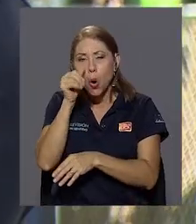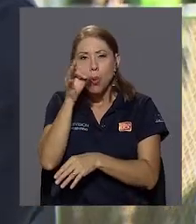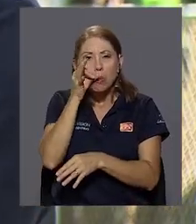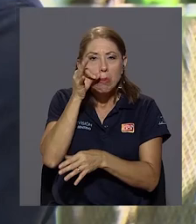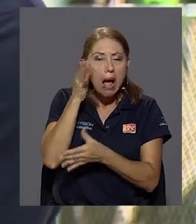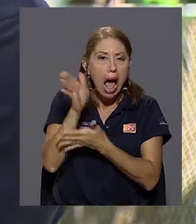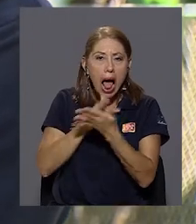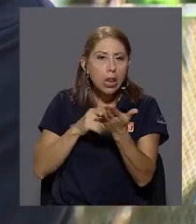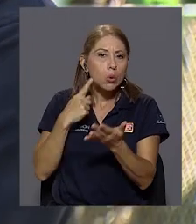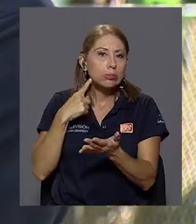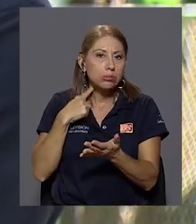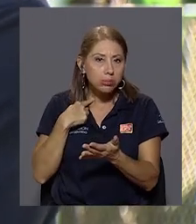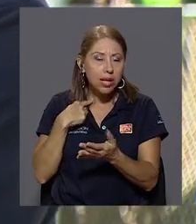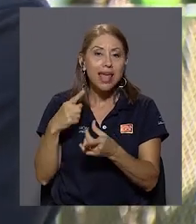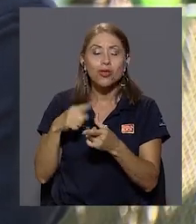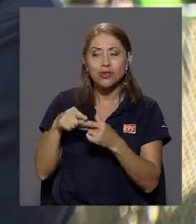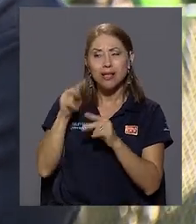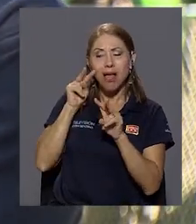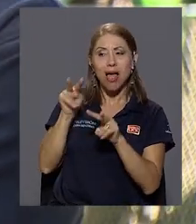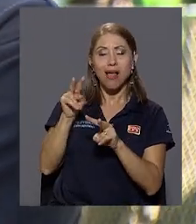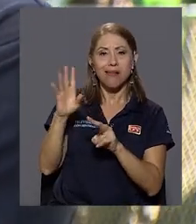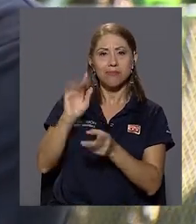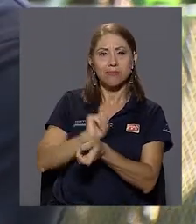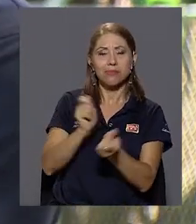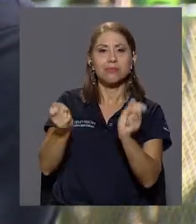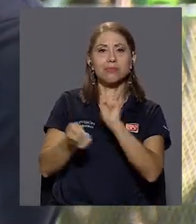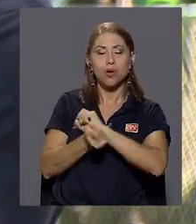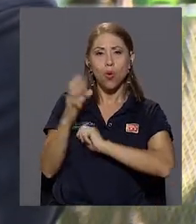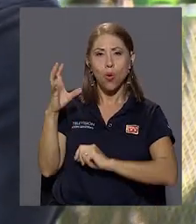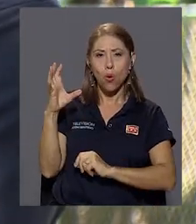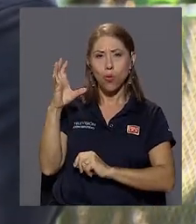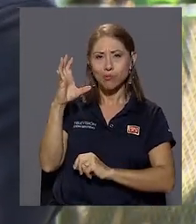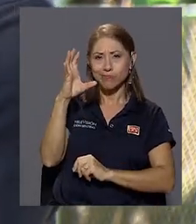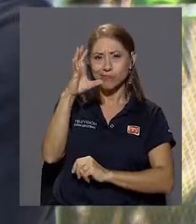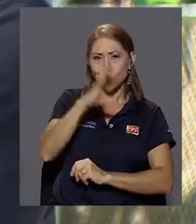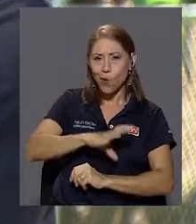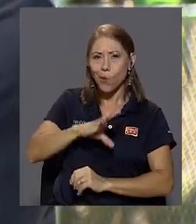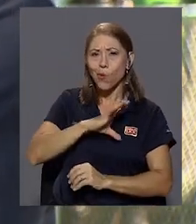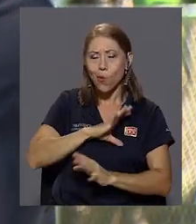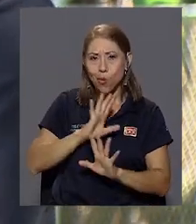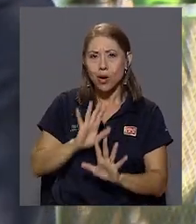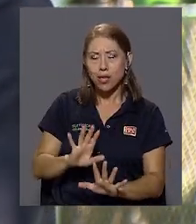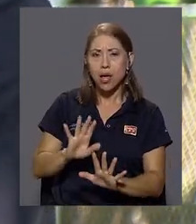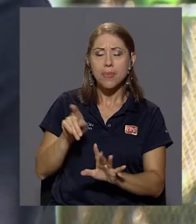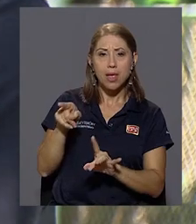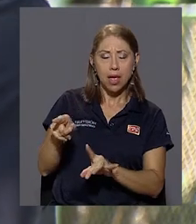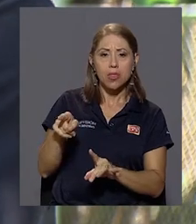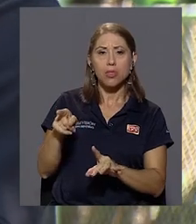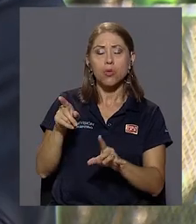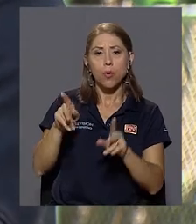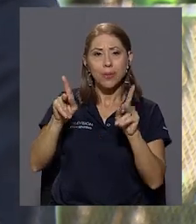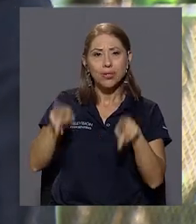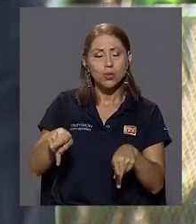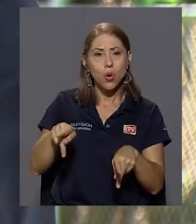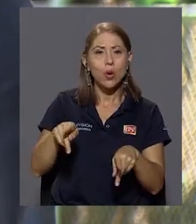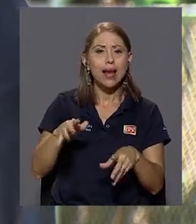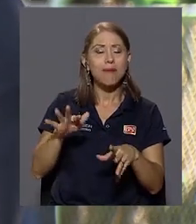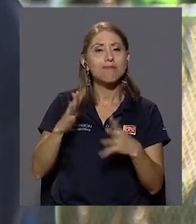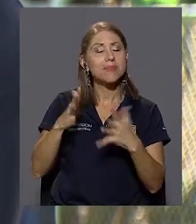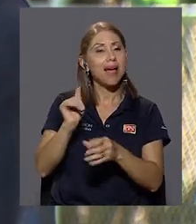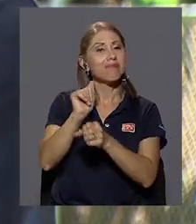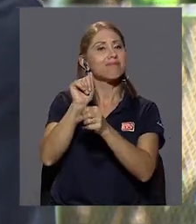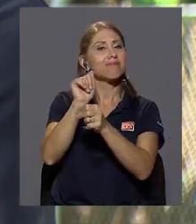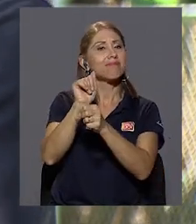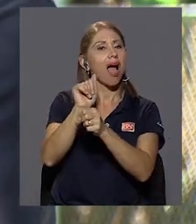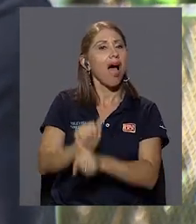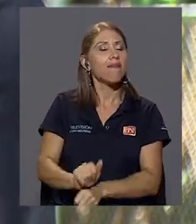generalmente vamos entonces a ver, qué sé yo, que hay cambios de comportamiento muy marcados, cambios